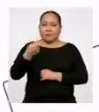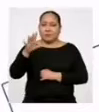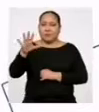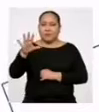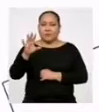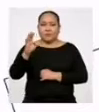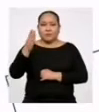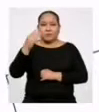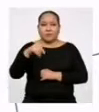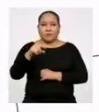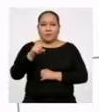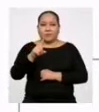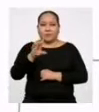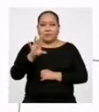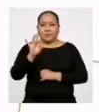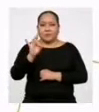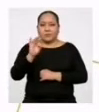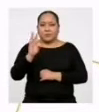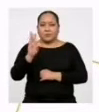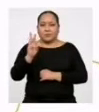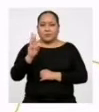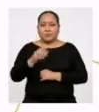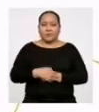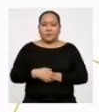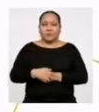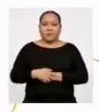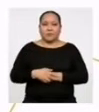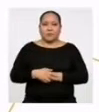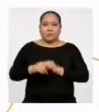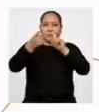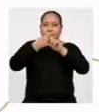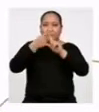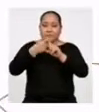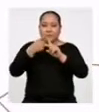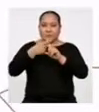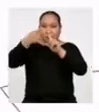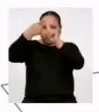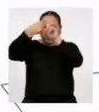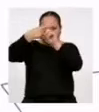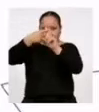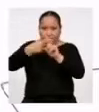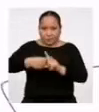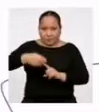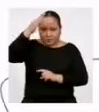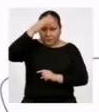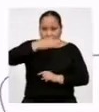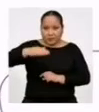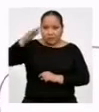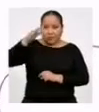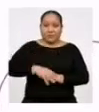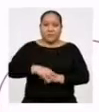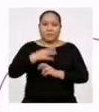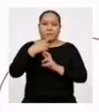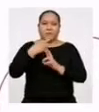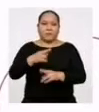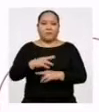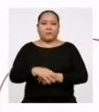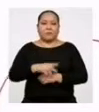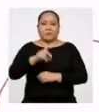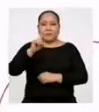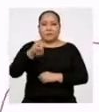y 186. La sumatoria de todos estos valores nos da un total de